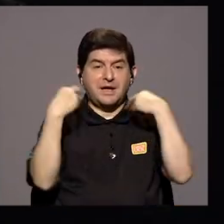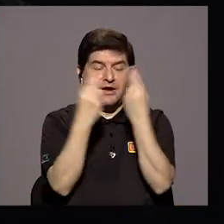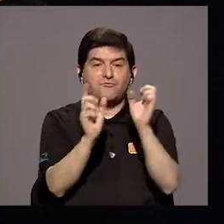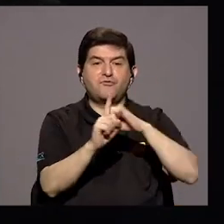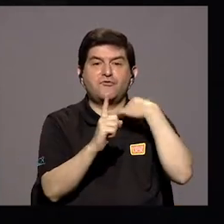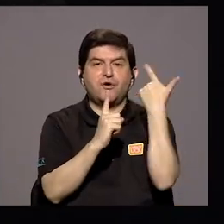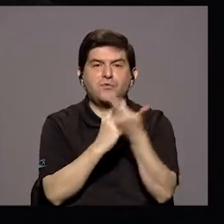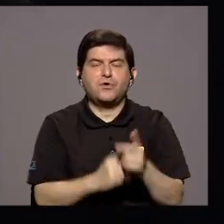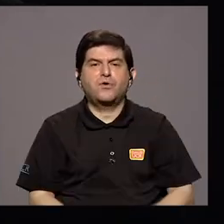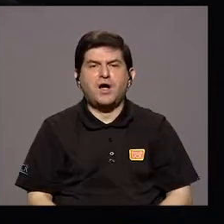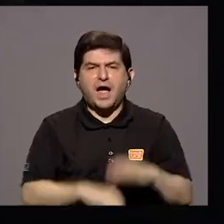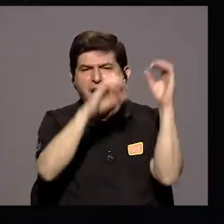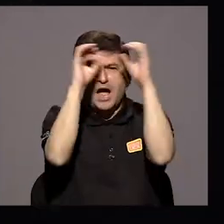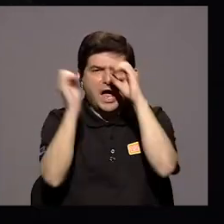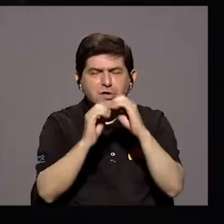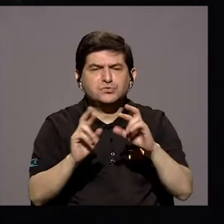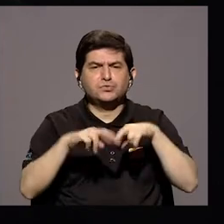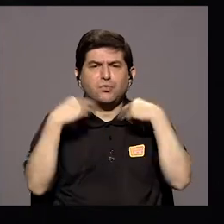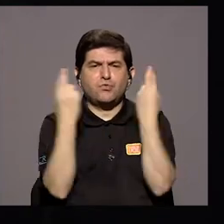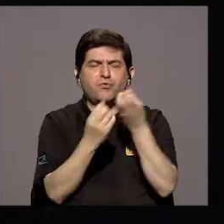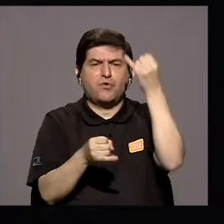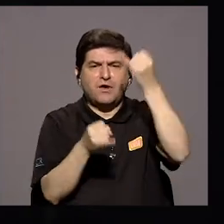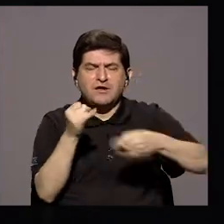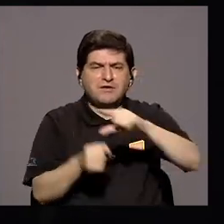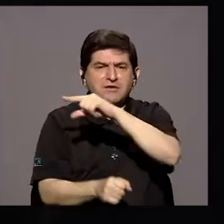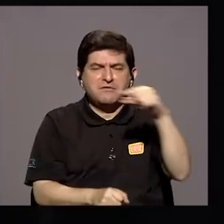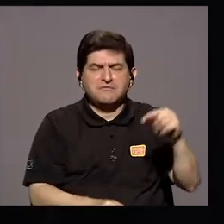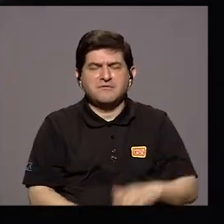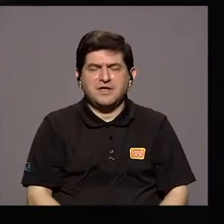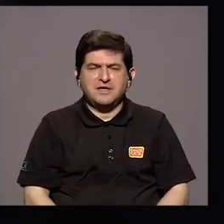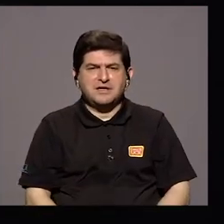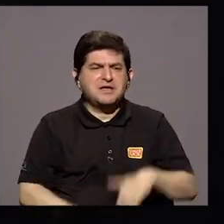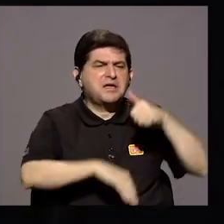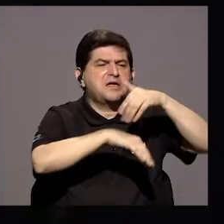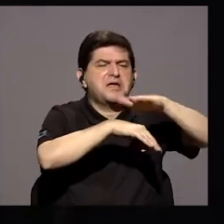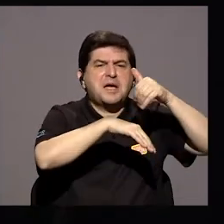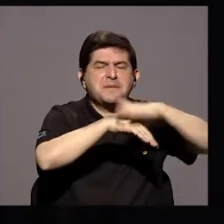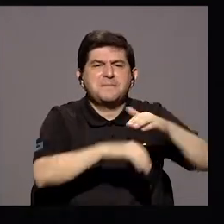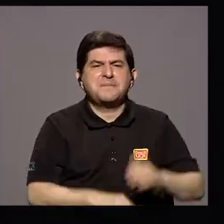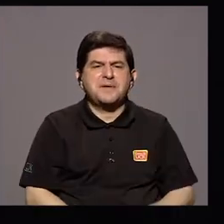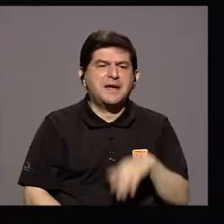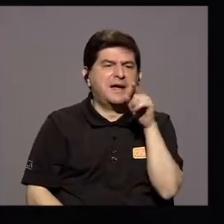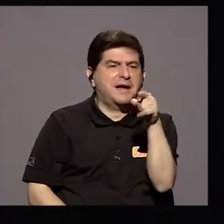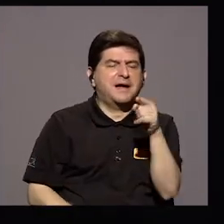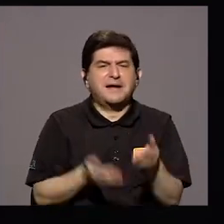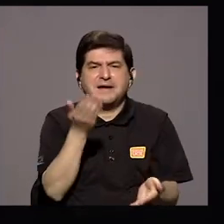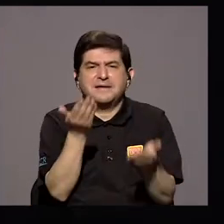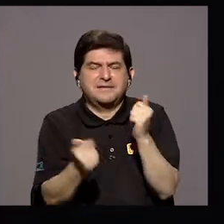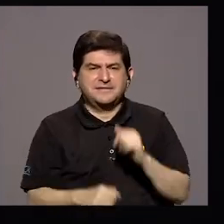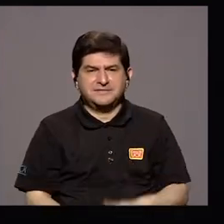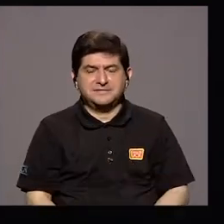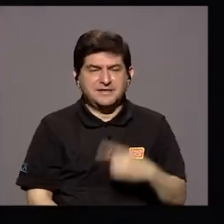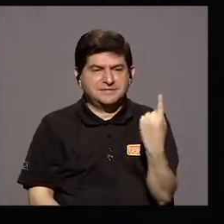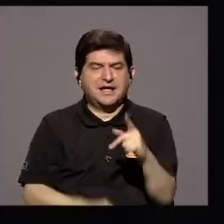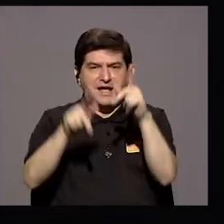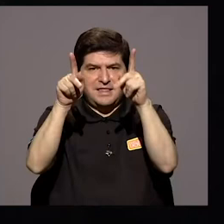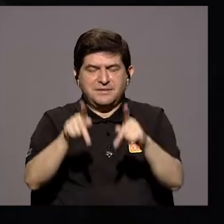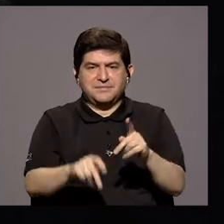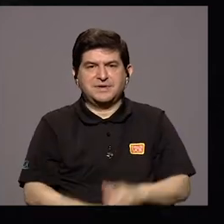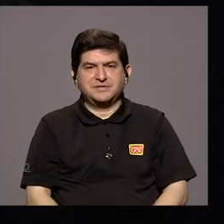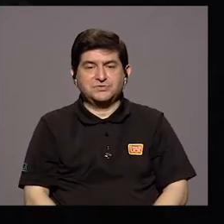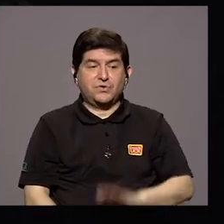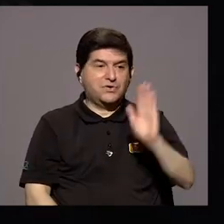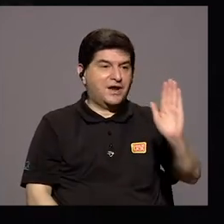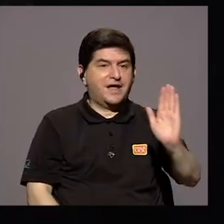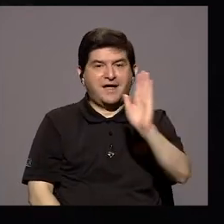La gente dice, bueno, hagamos un Zoom Y nos reunimos el fin de semana Y tomamos un café Y mandan las figuritas O efectivamente, cada quien está de su